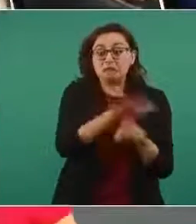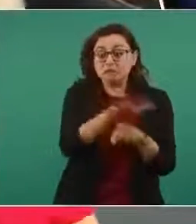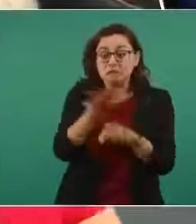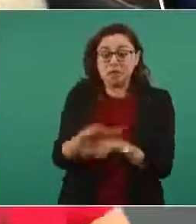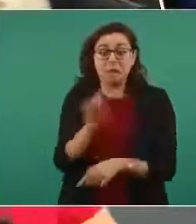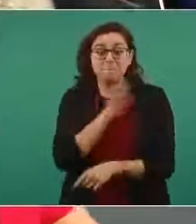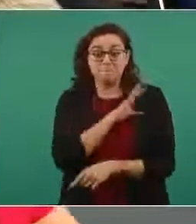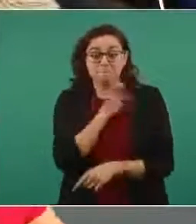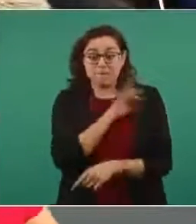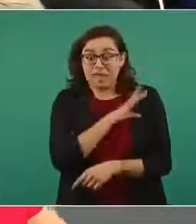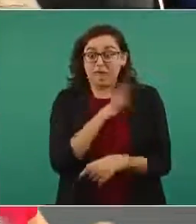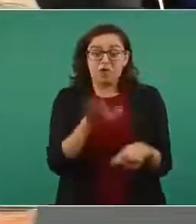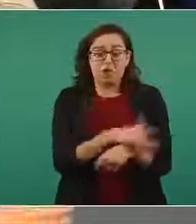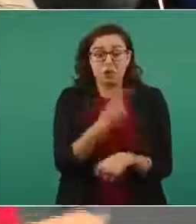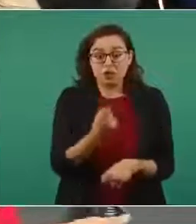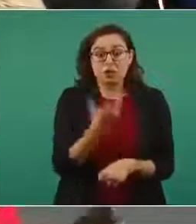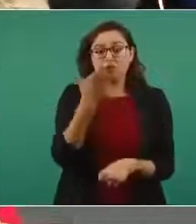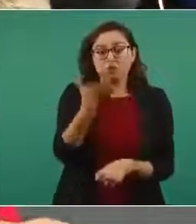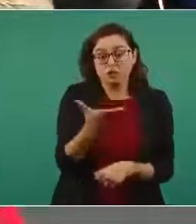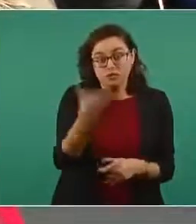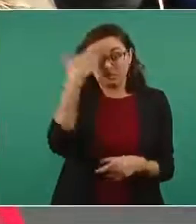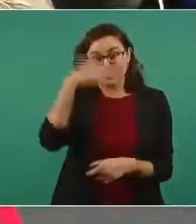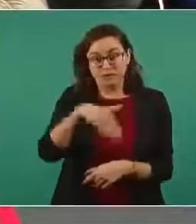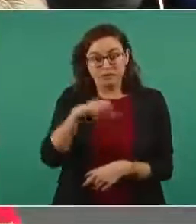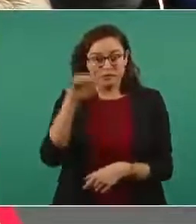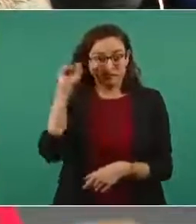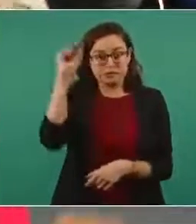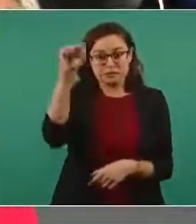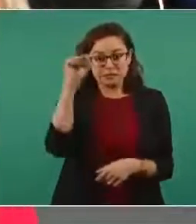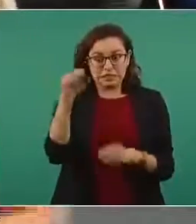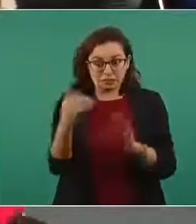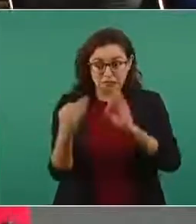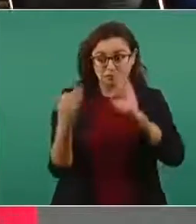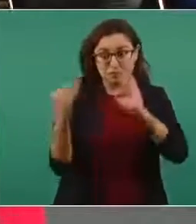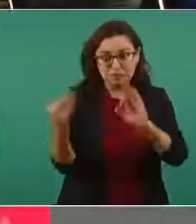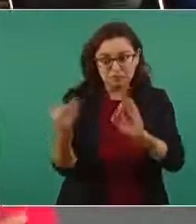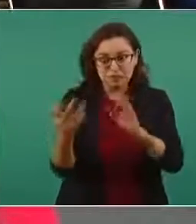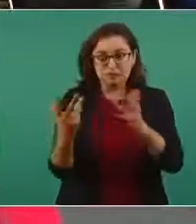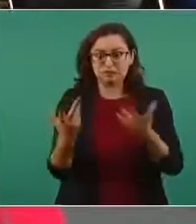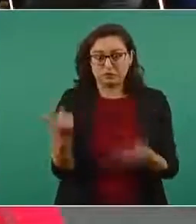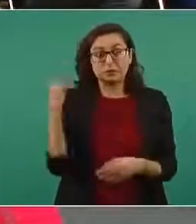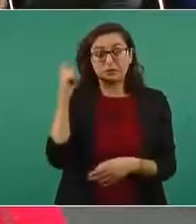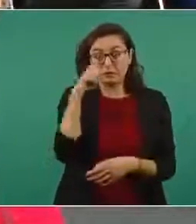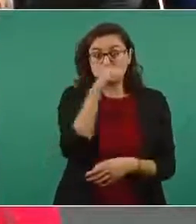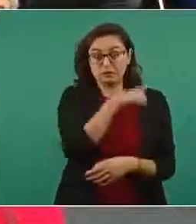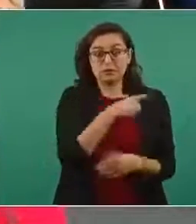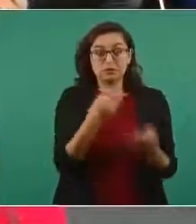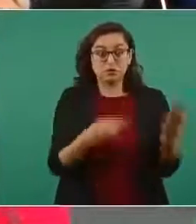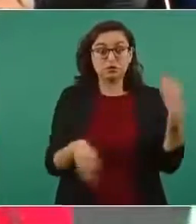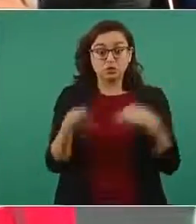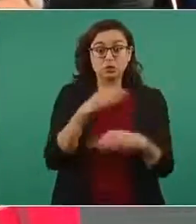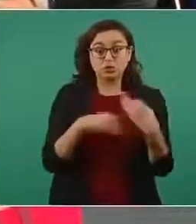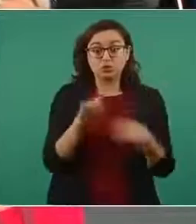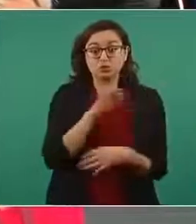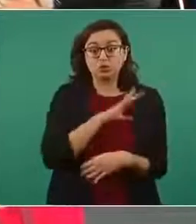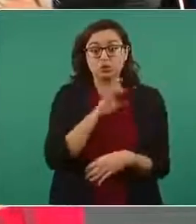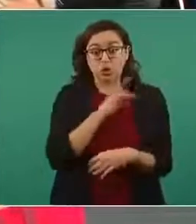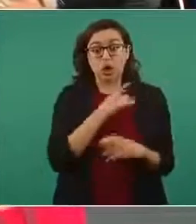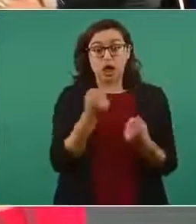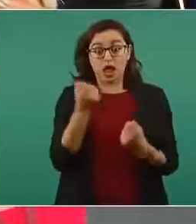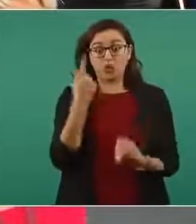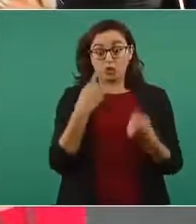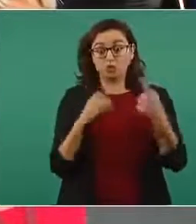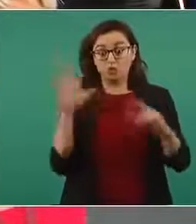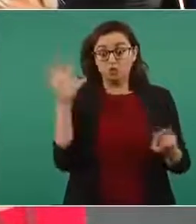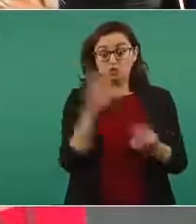porque usted sabe que ponerse con el sindicato no es cosa menor entonces todos tienen incluso ha habido algunas represalias son